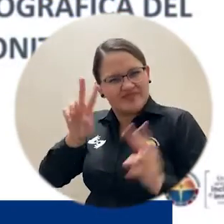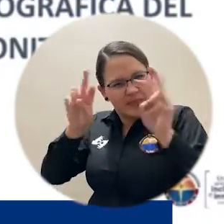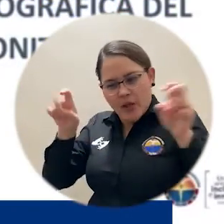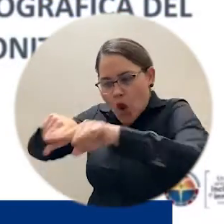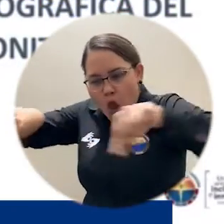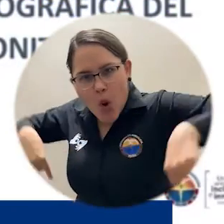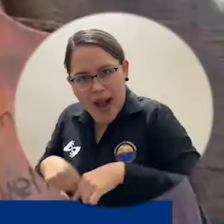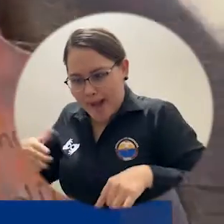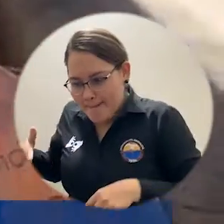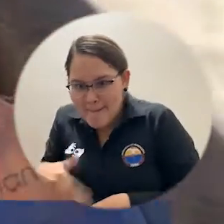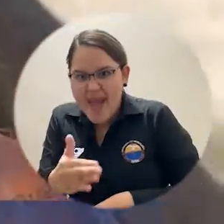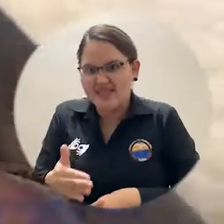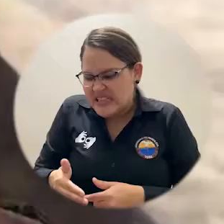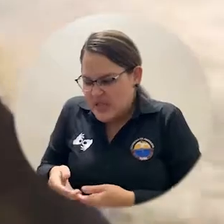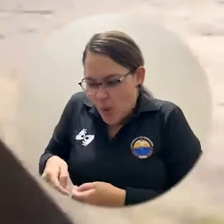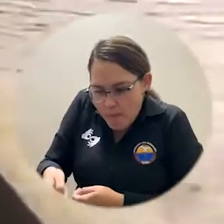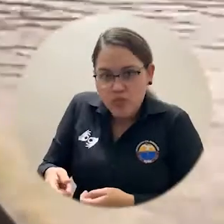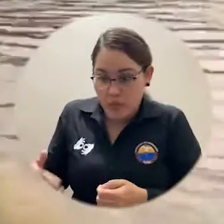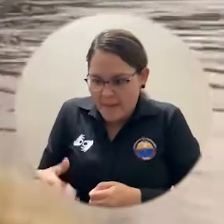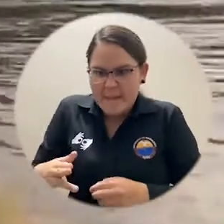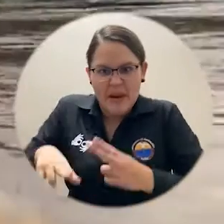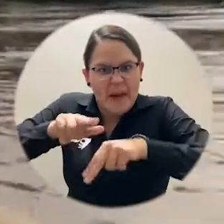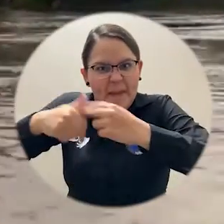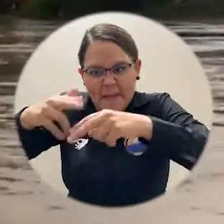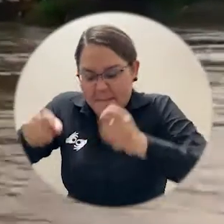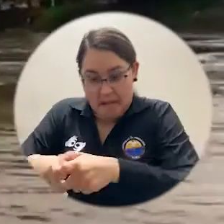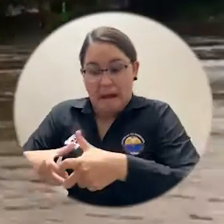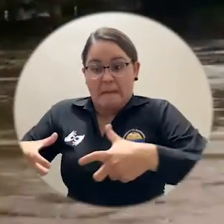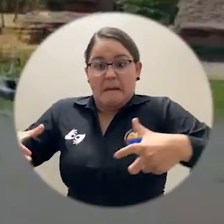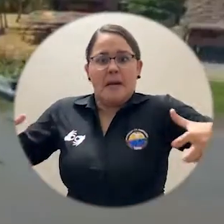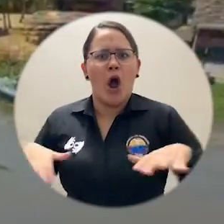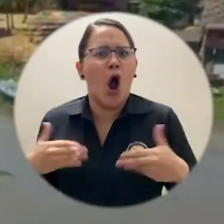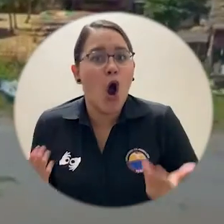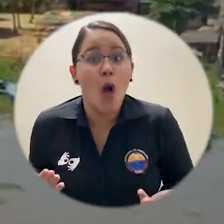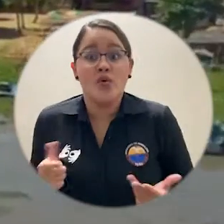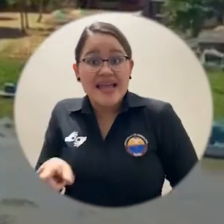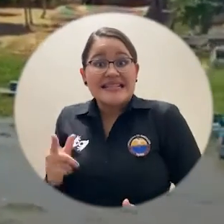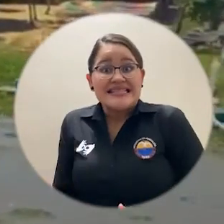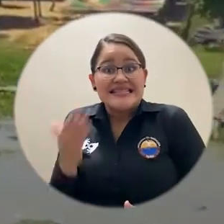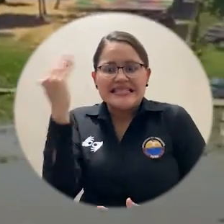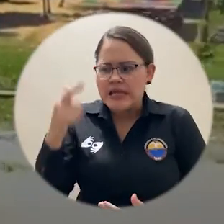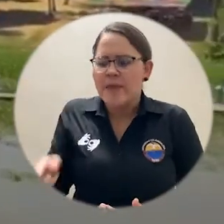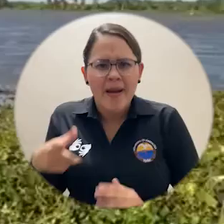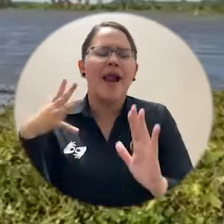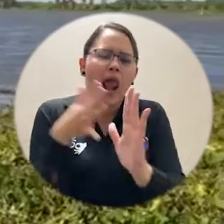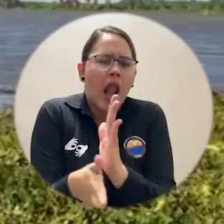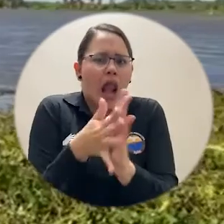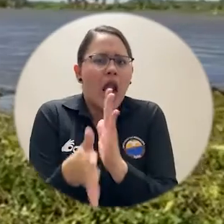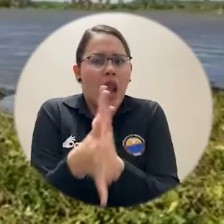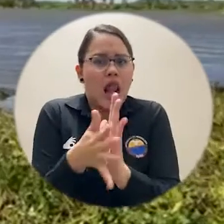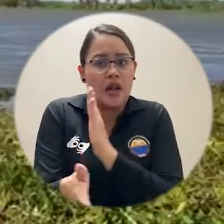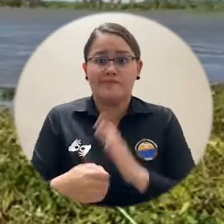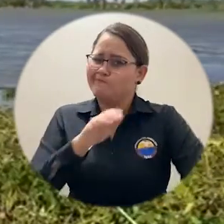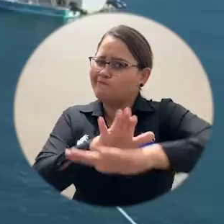recurso en 10 ciudades. Además se está tomando información de peces ornamentales en las bodegas de exportación